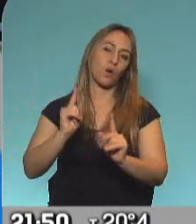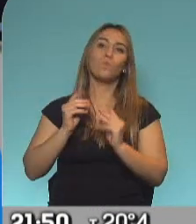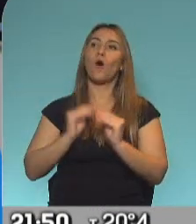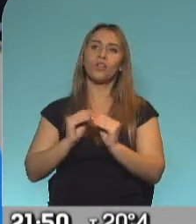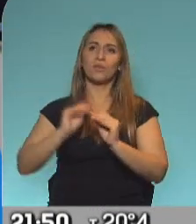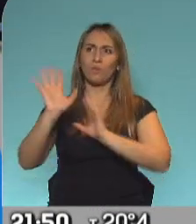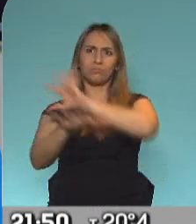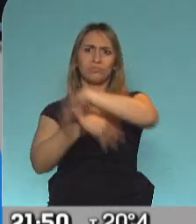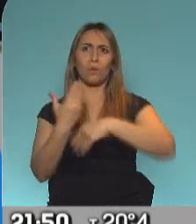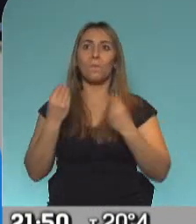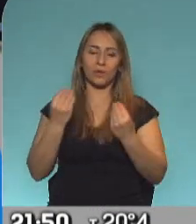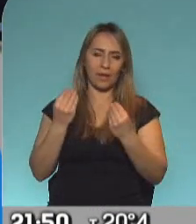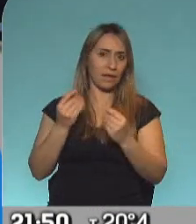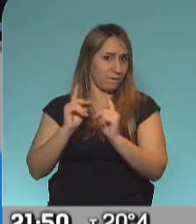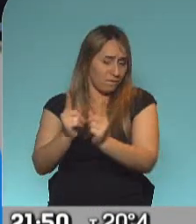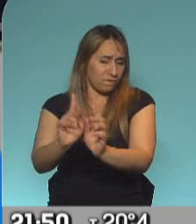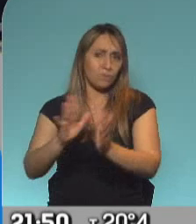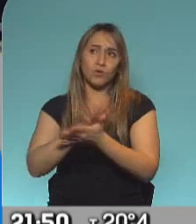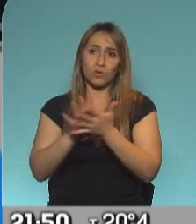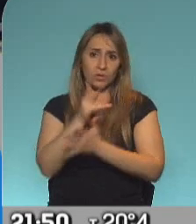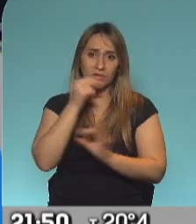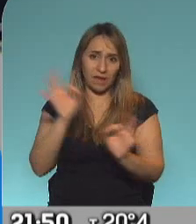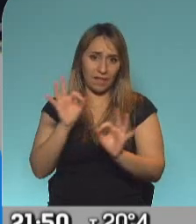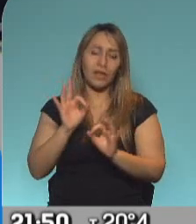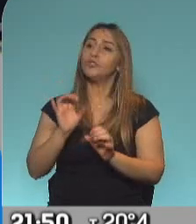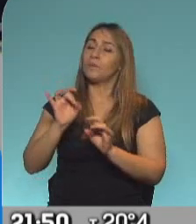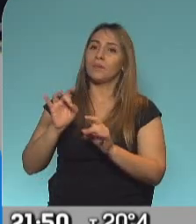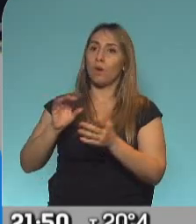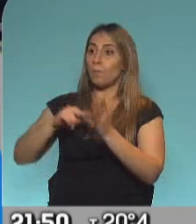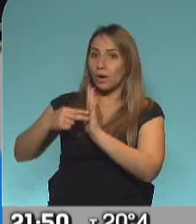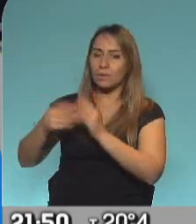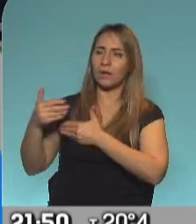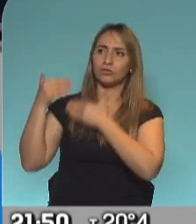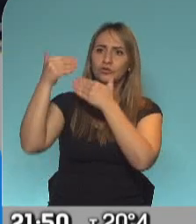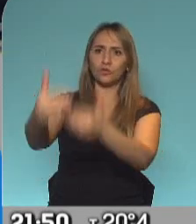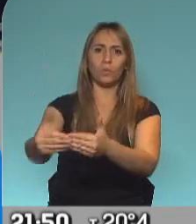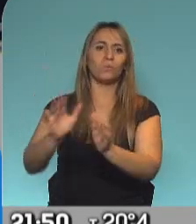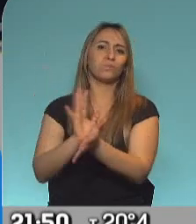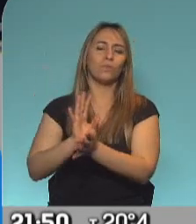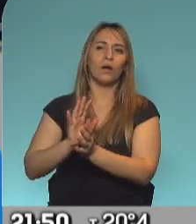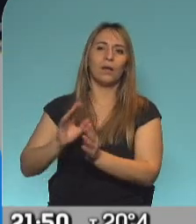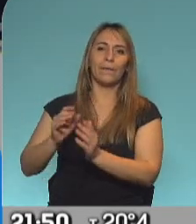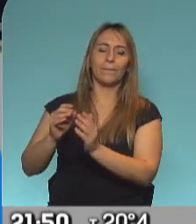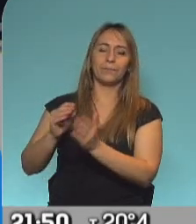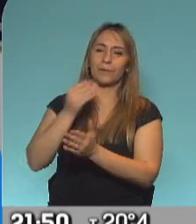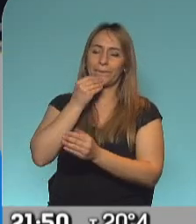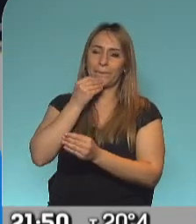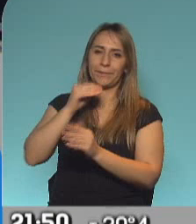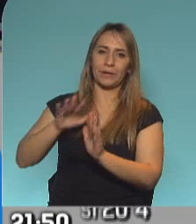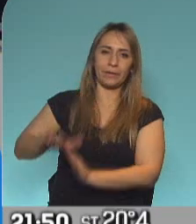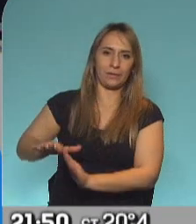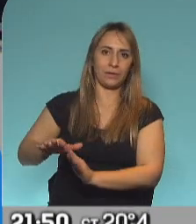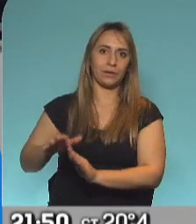Hemos visto que simplemente fueron postergadas por la pandemia, no fueron eliminadas, no fueron suprimidas. Están debajo de la alfombra. ¿Esto era